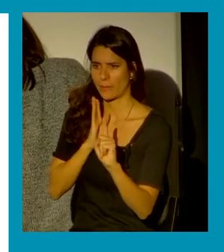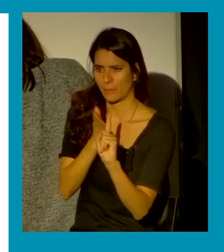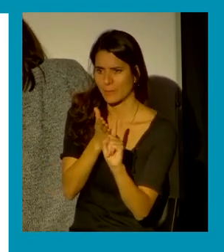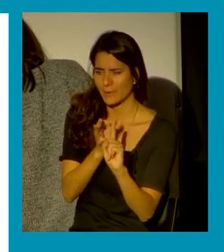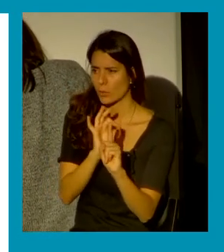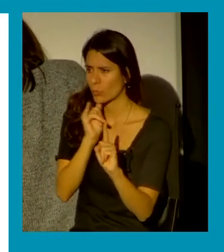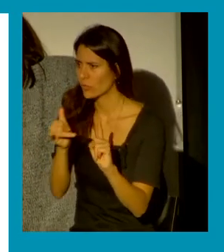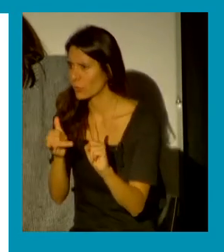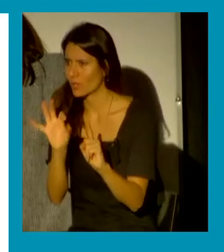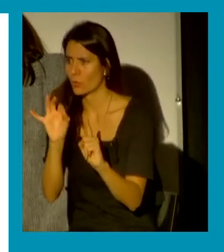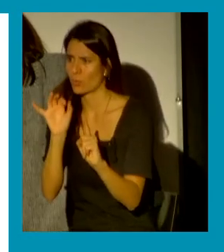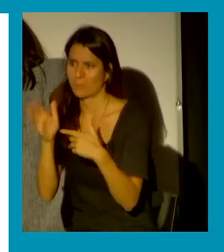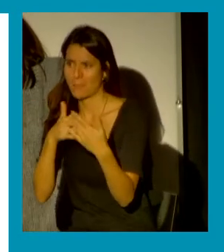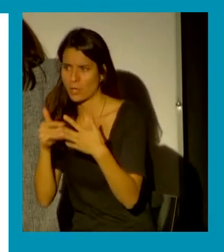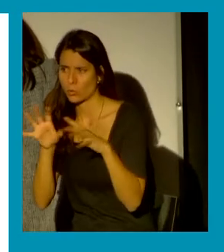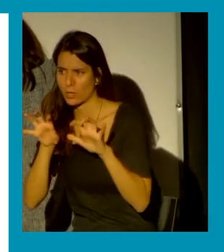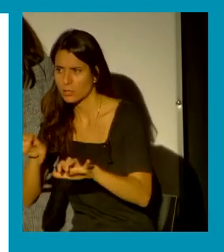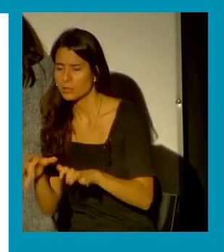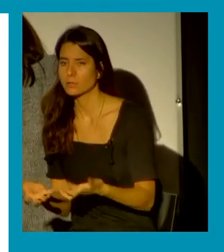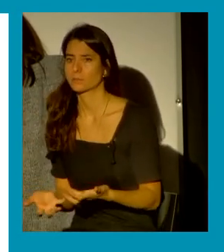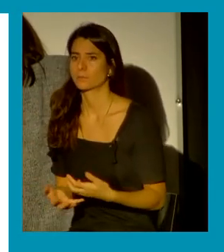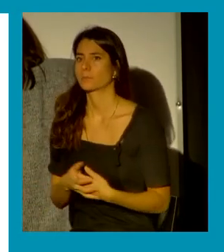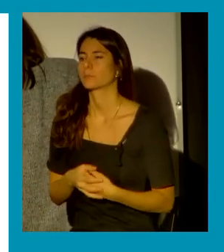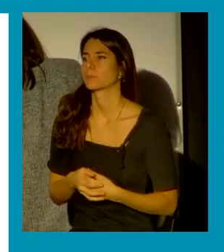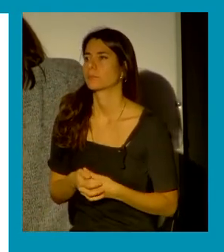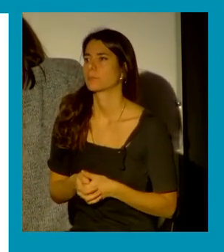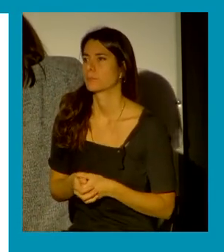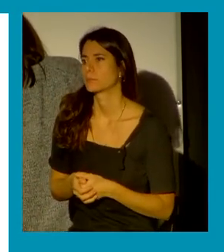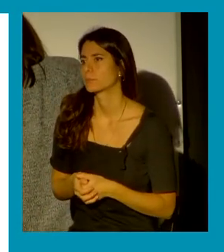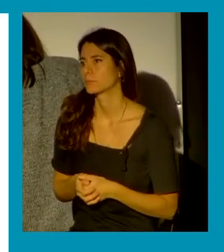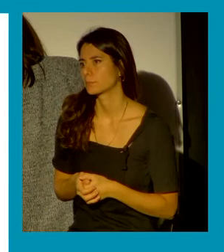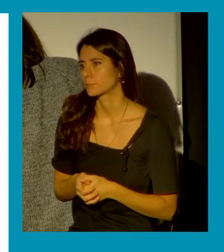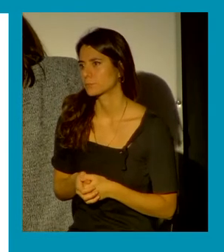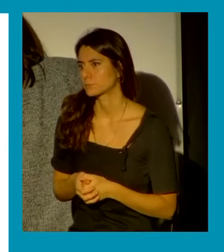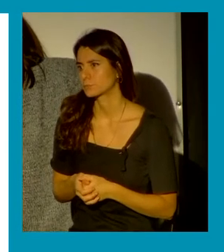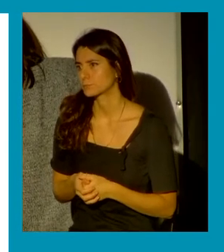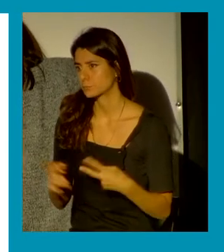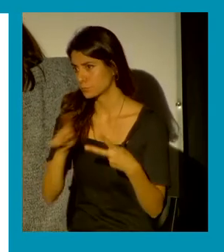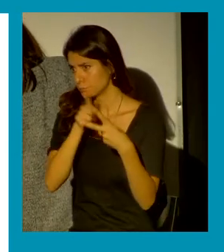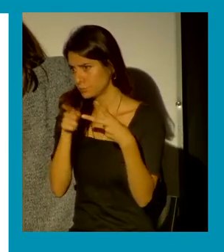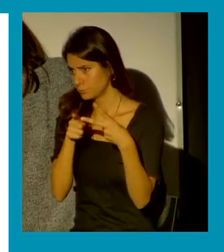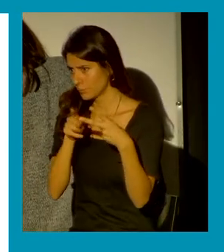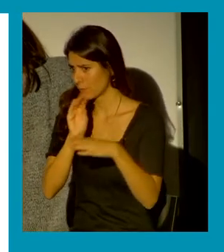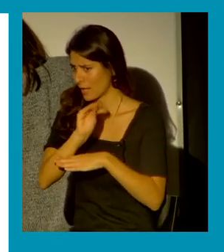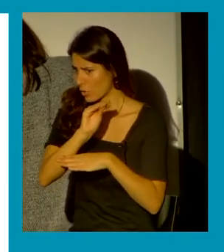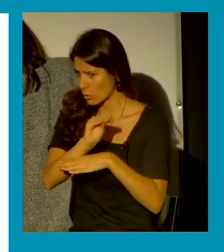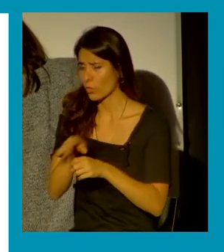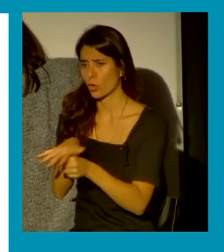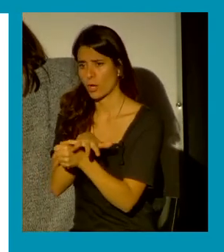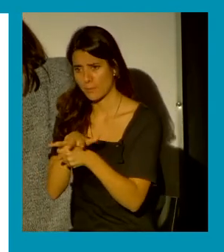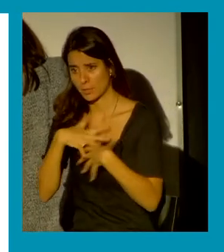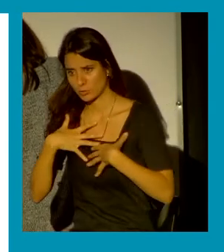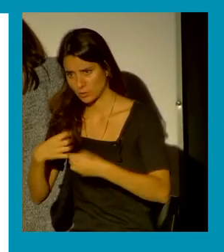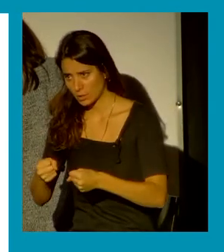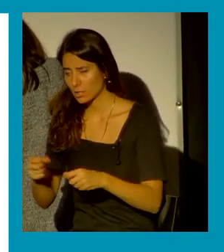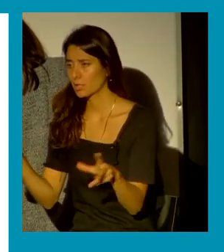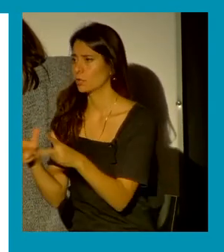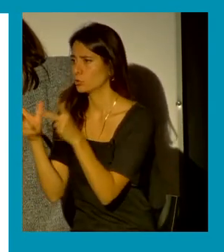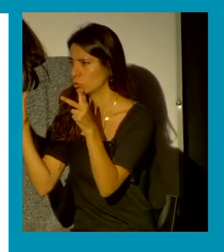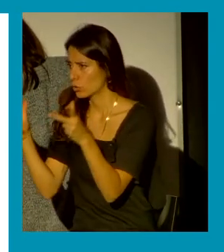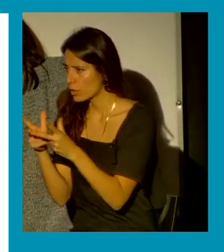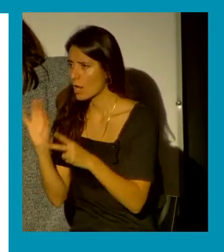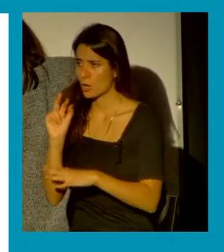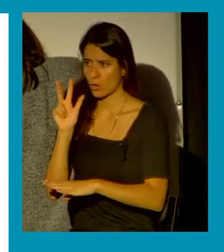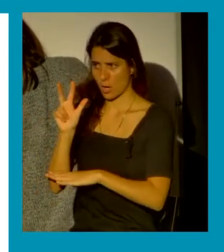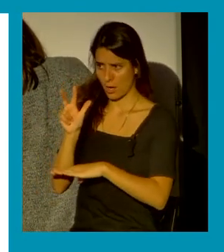apertura de una situación de violencia sexual en educación en ámbito sanitario social abogacía